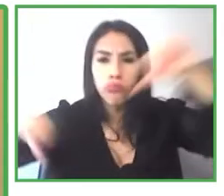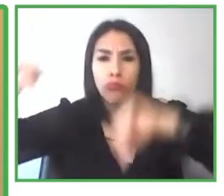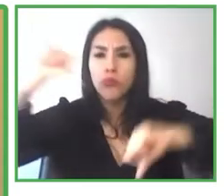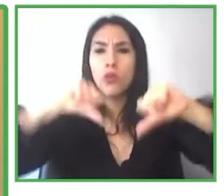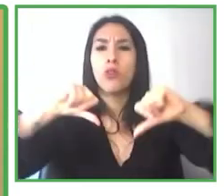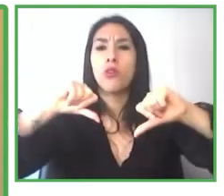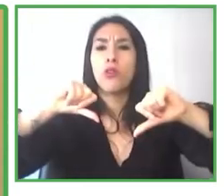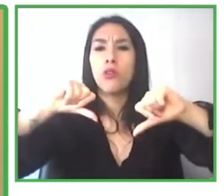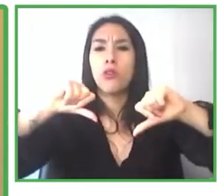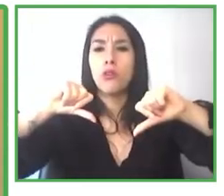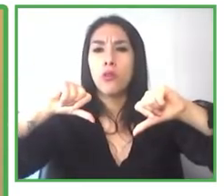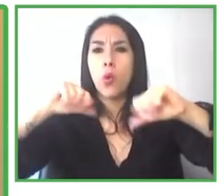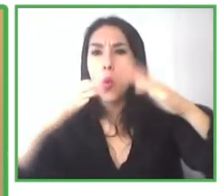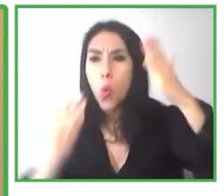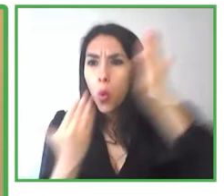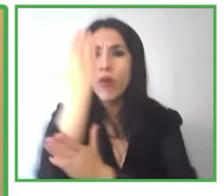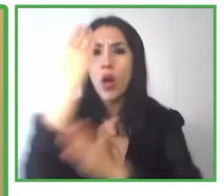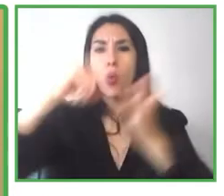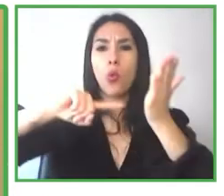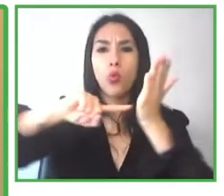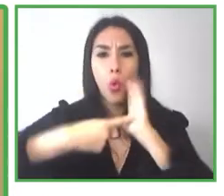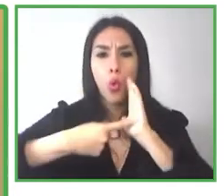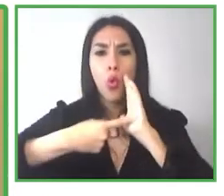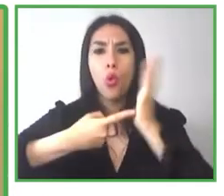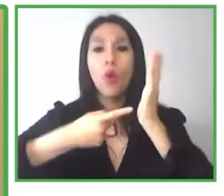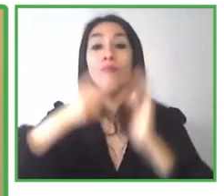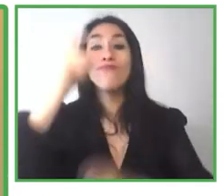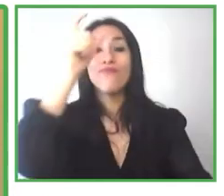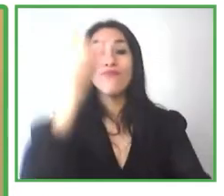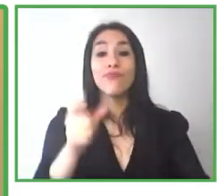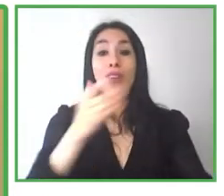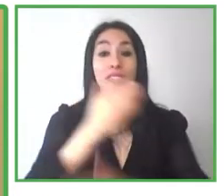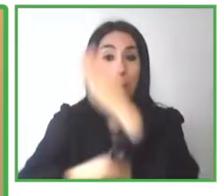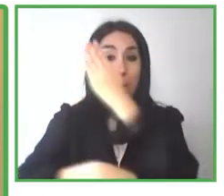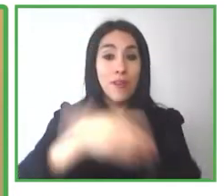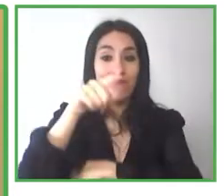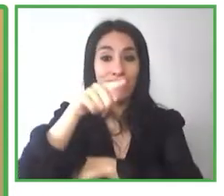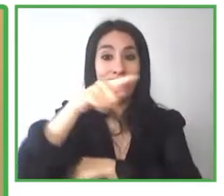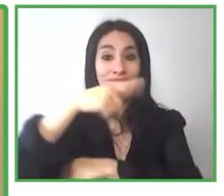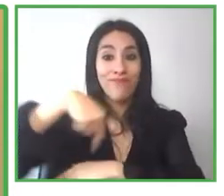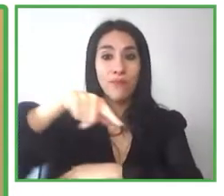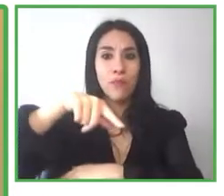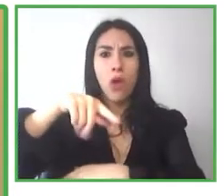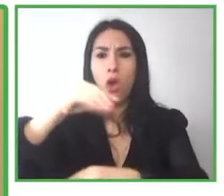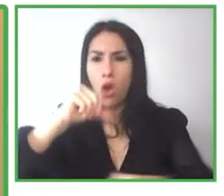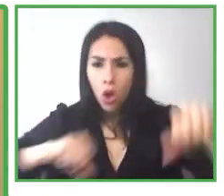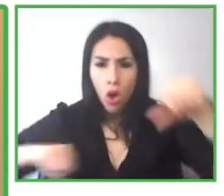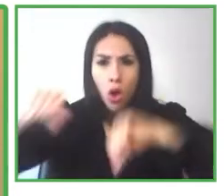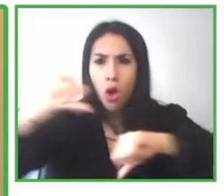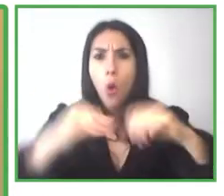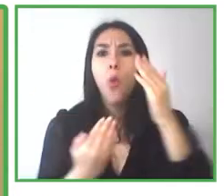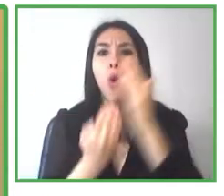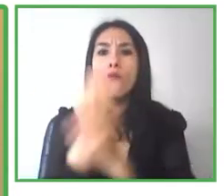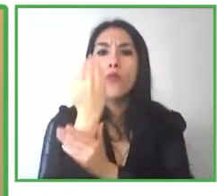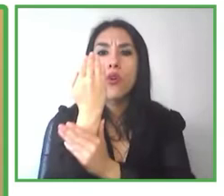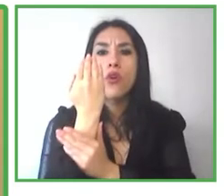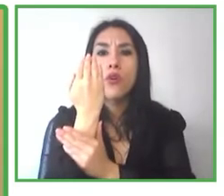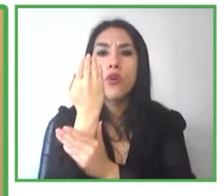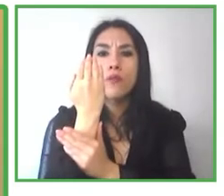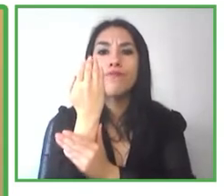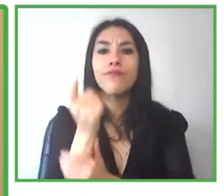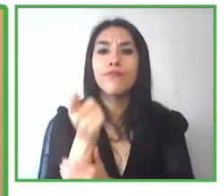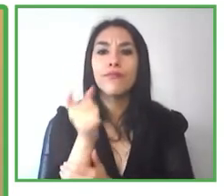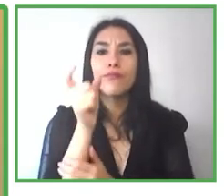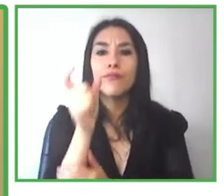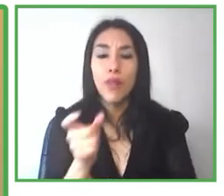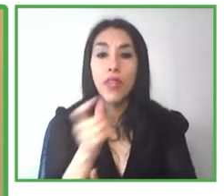soluciones trabajaban con personas con discapacidades y creaban inventos que se volvían las cosas que yo y otras personas